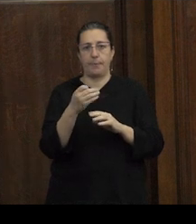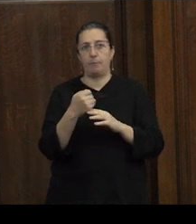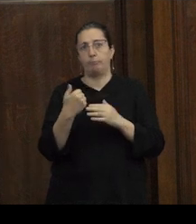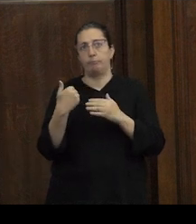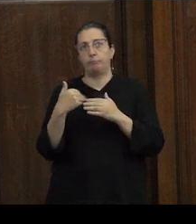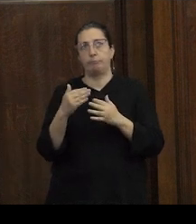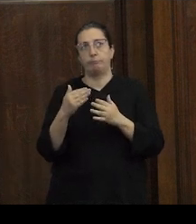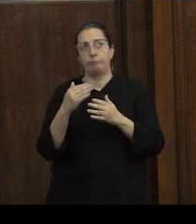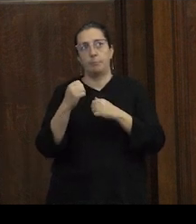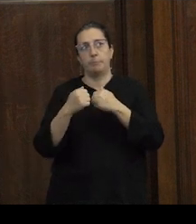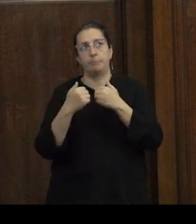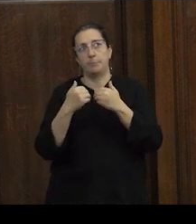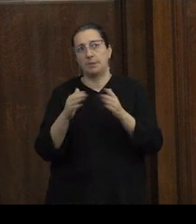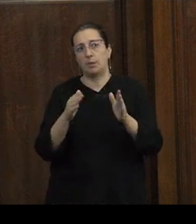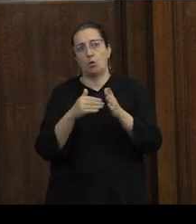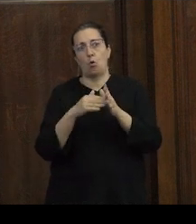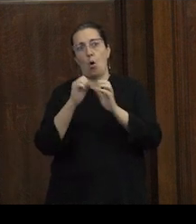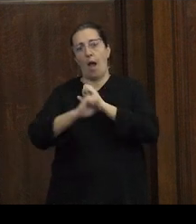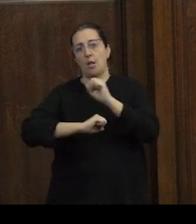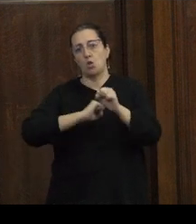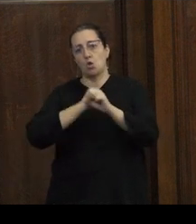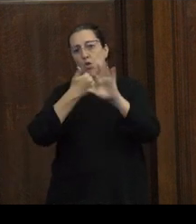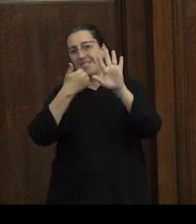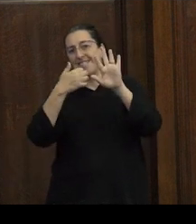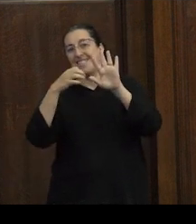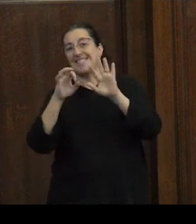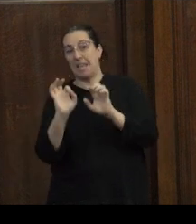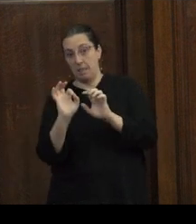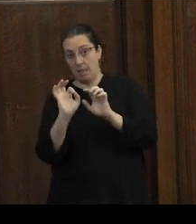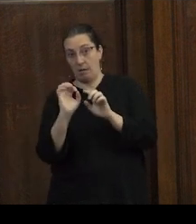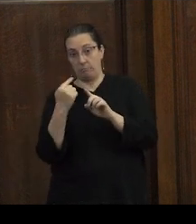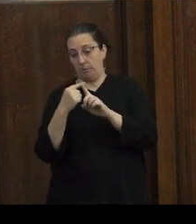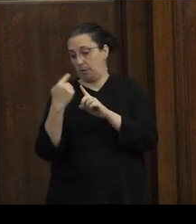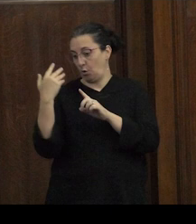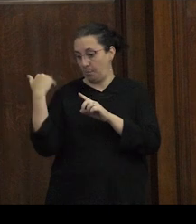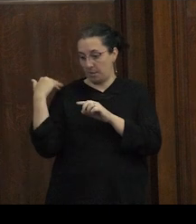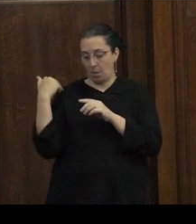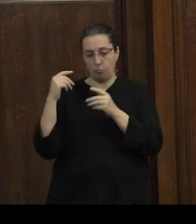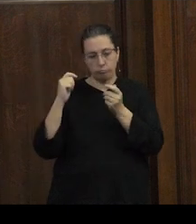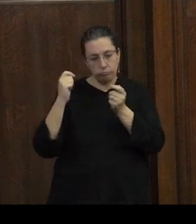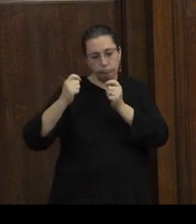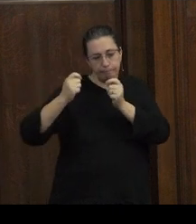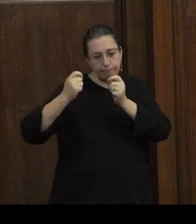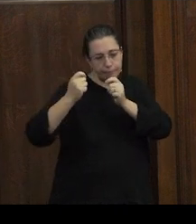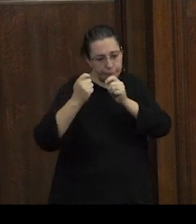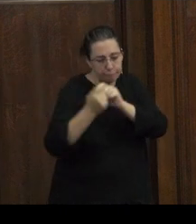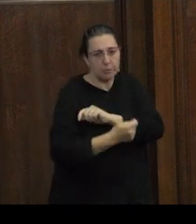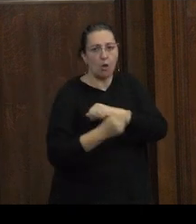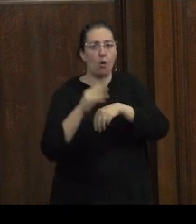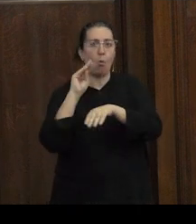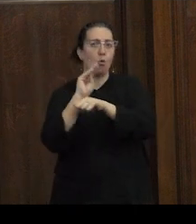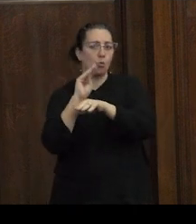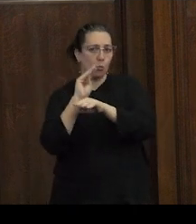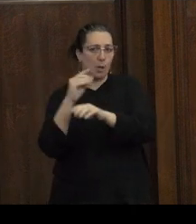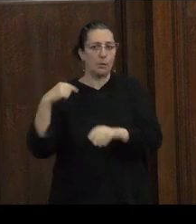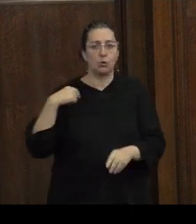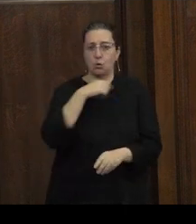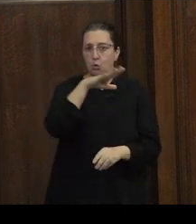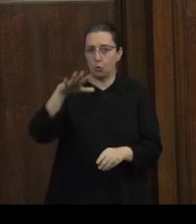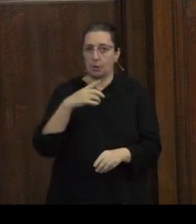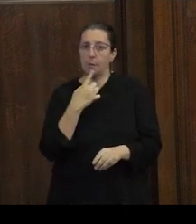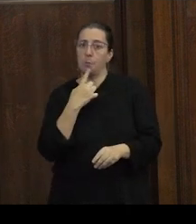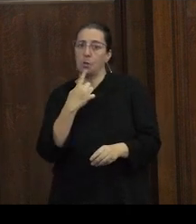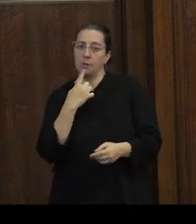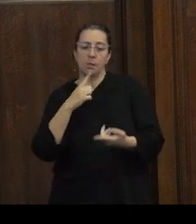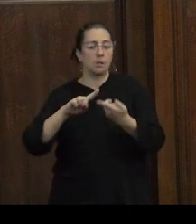60 del siglo pasado se vienen produciendo un conjunto de transformaciones culturales sociales y políticas